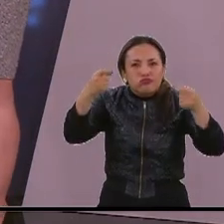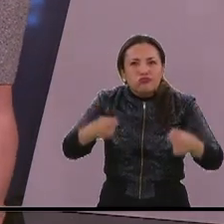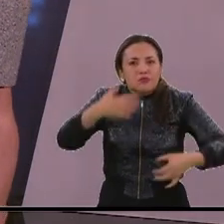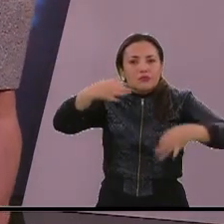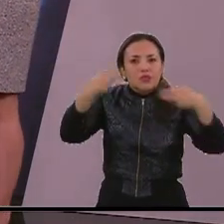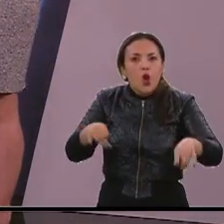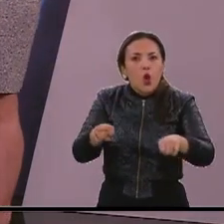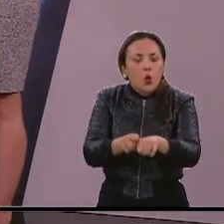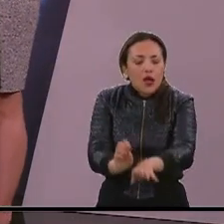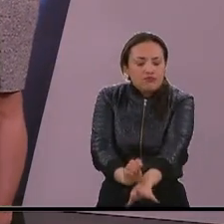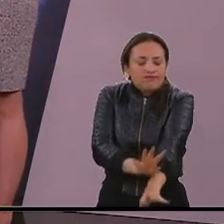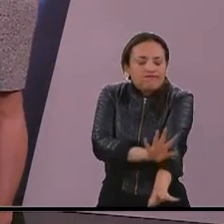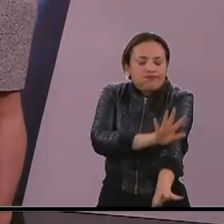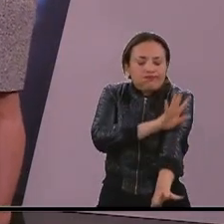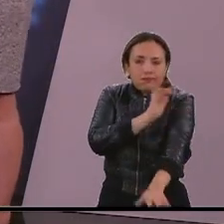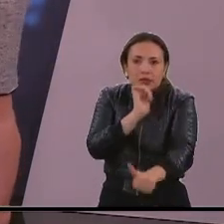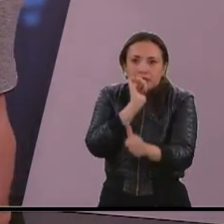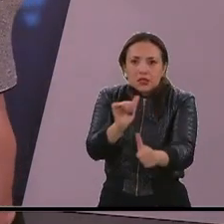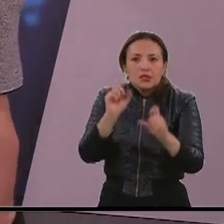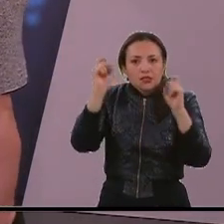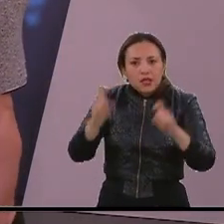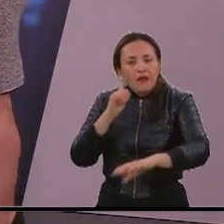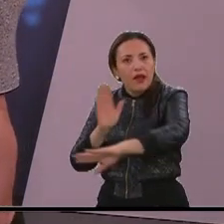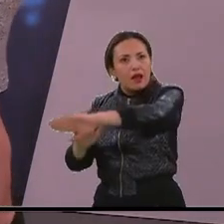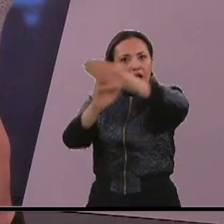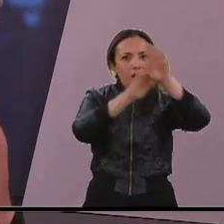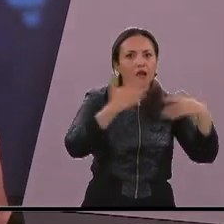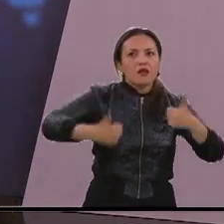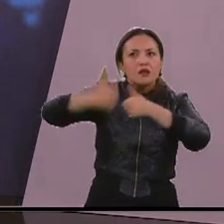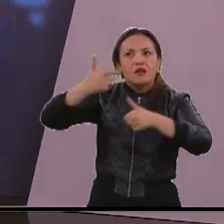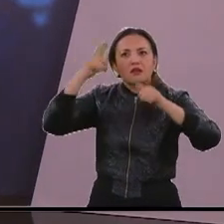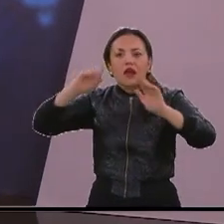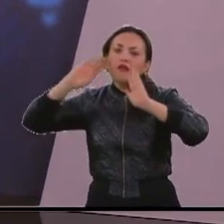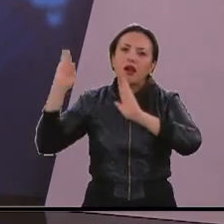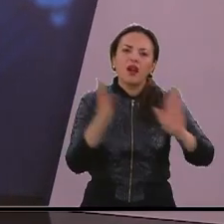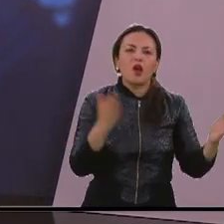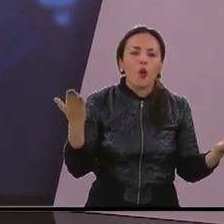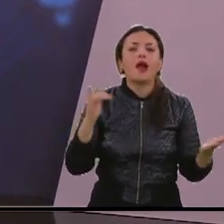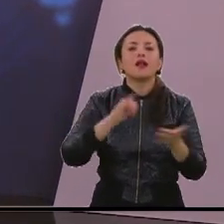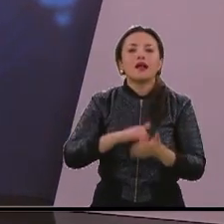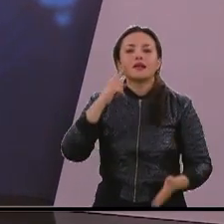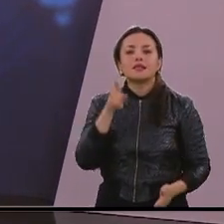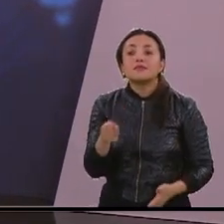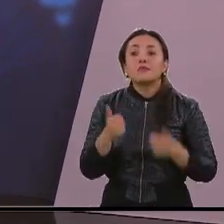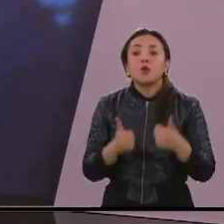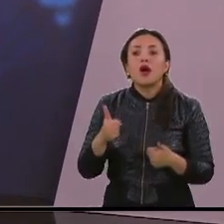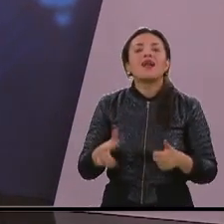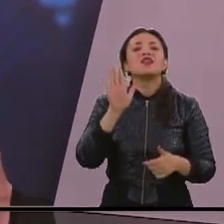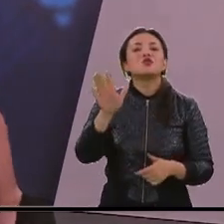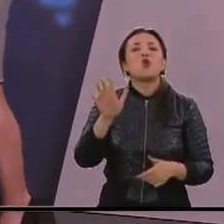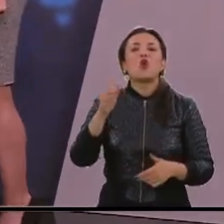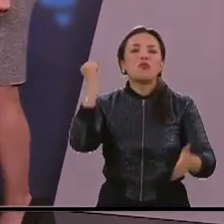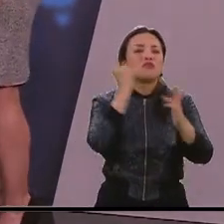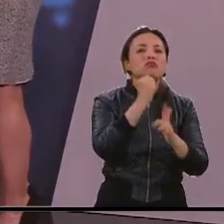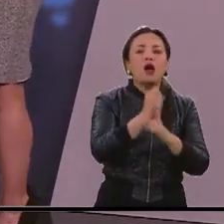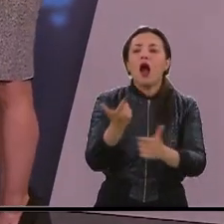verdad los pelos de punta y que tienen que ser un llamado a las autoridades. Y es esta. Los feminicidas libres por vencimiento